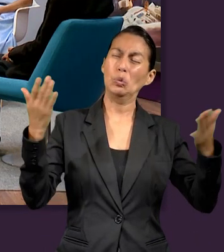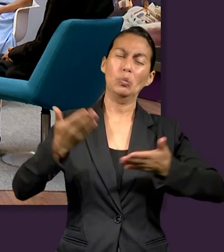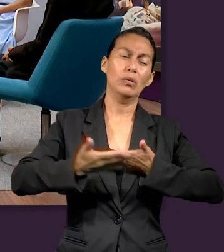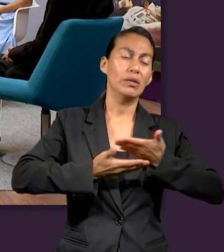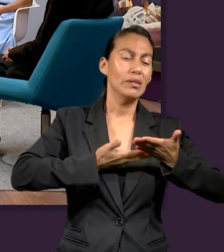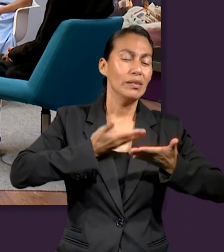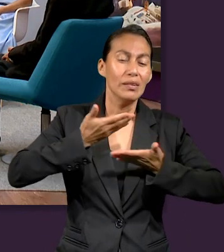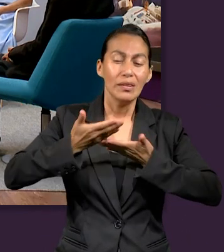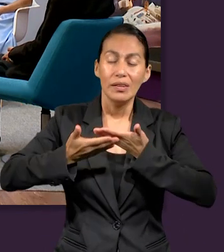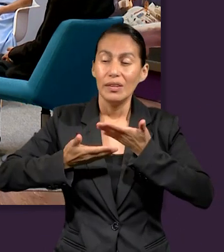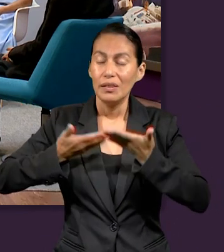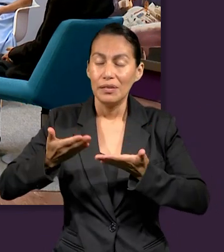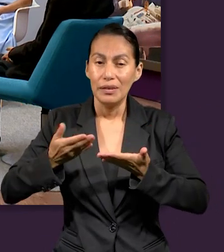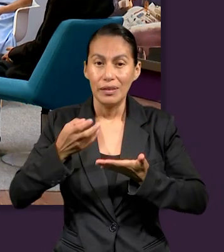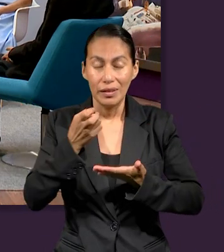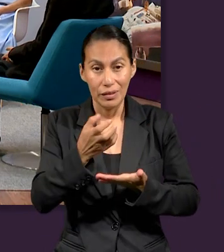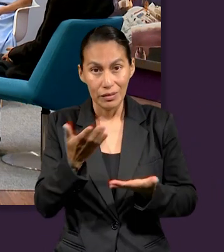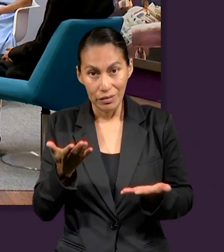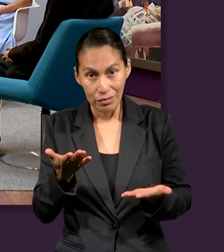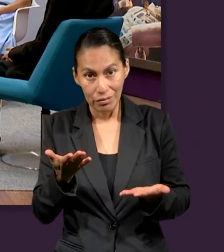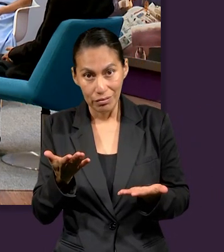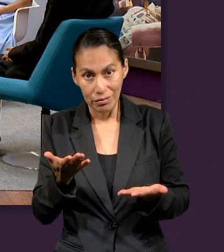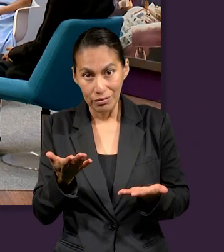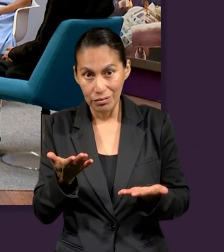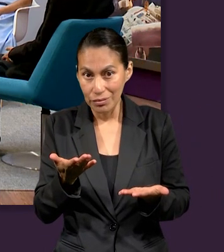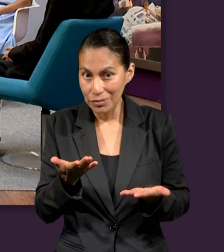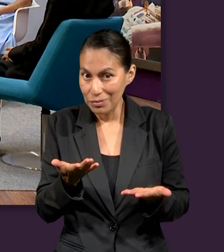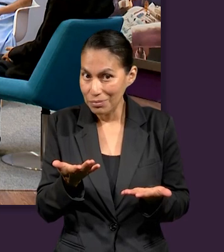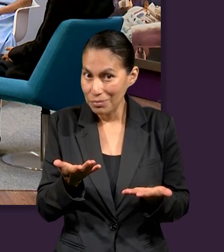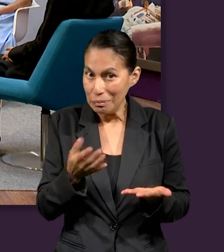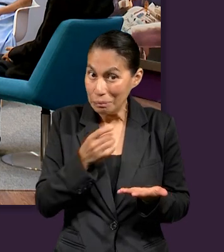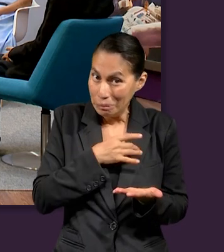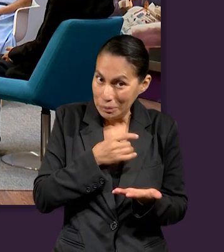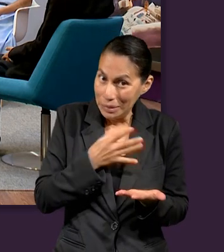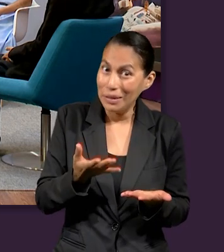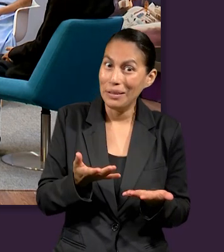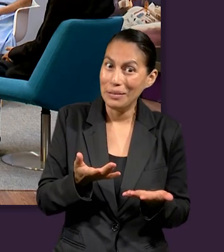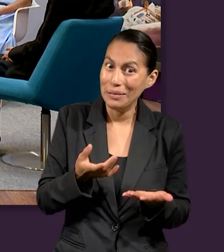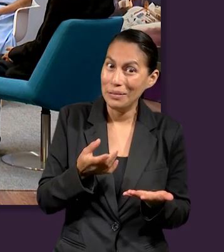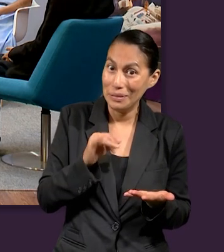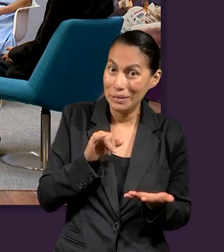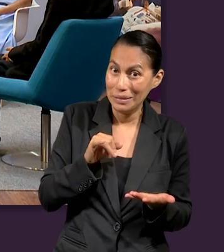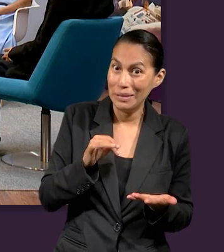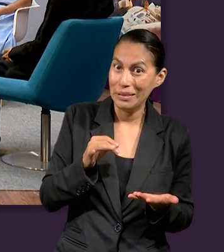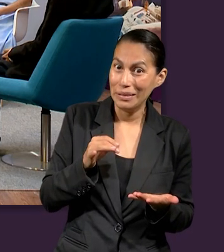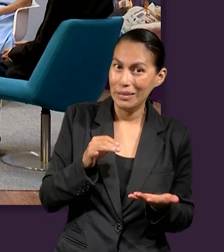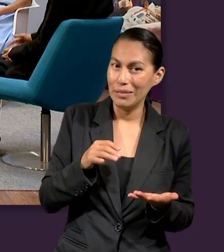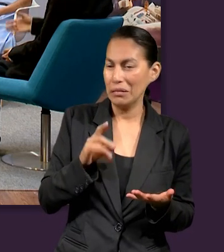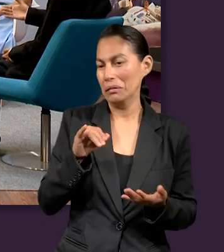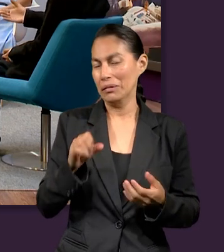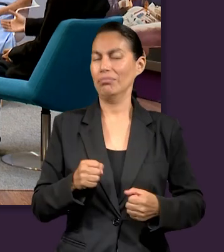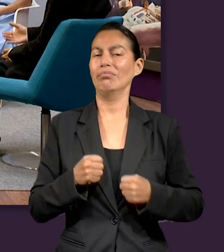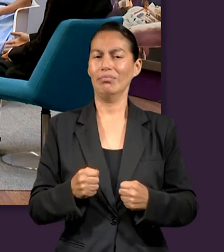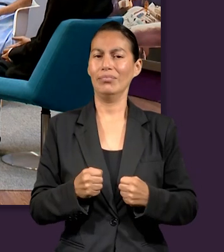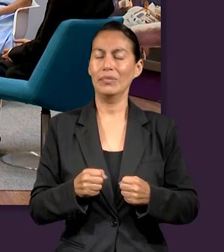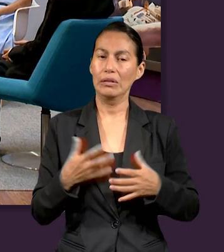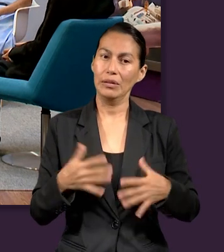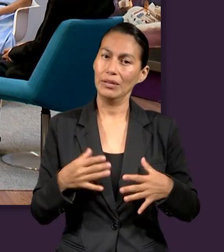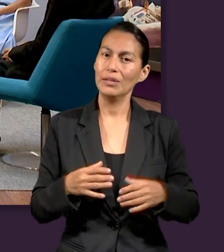No sé si eso no les daría a ustedes un poquito de temor. Impone, impone.